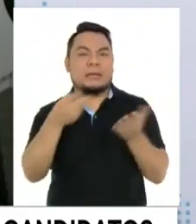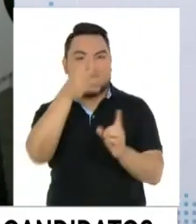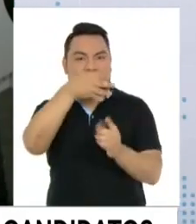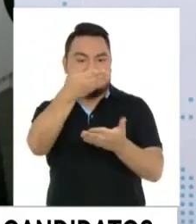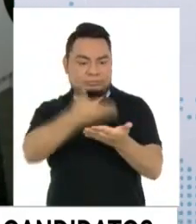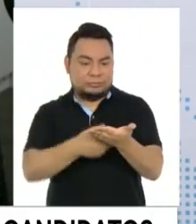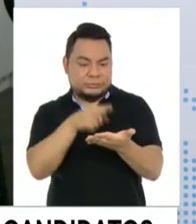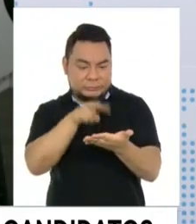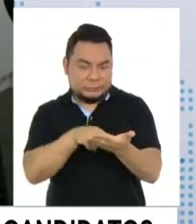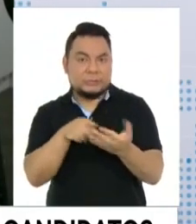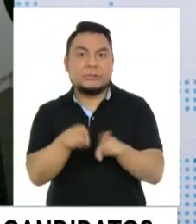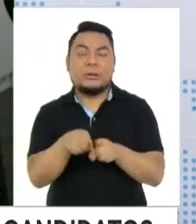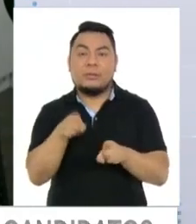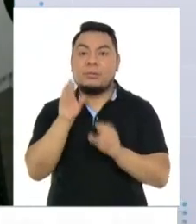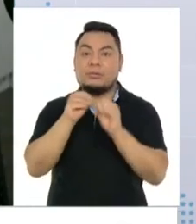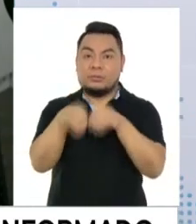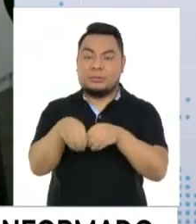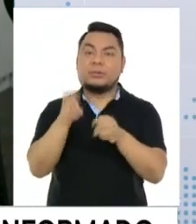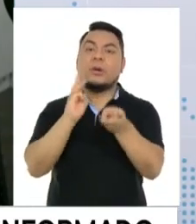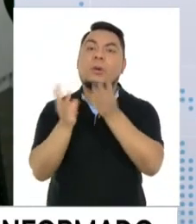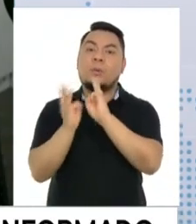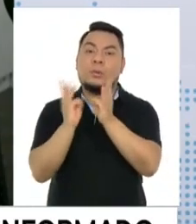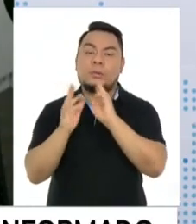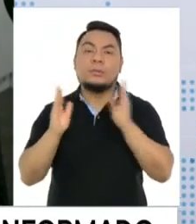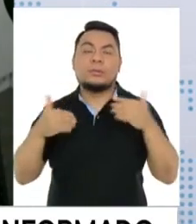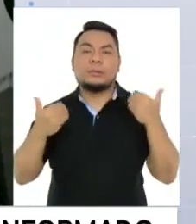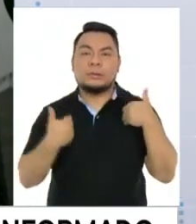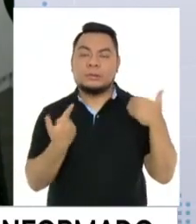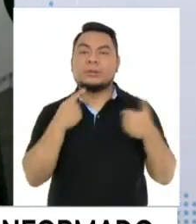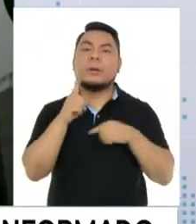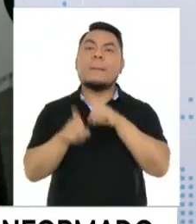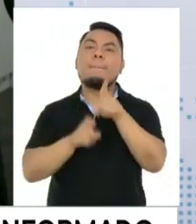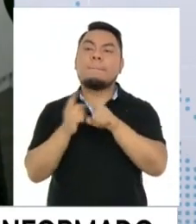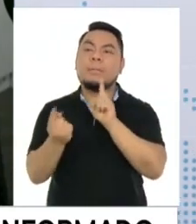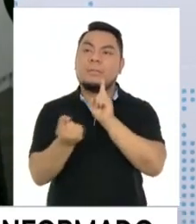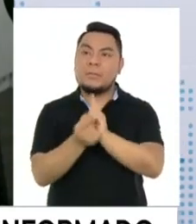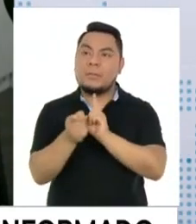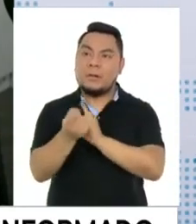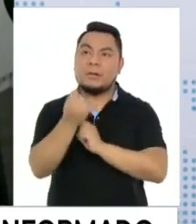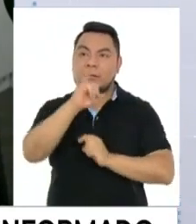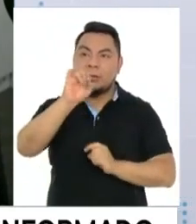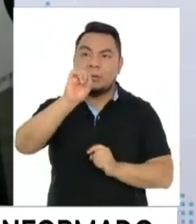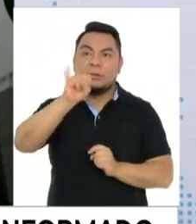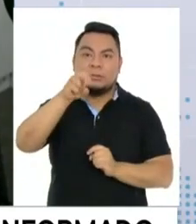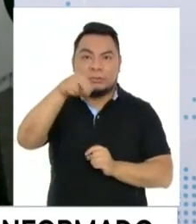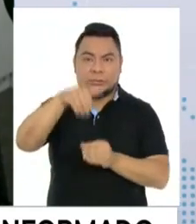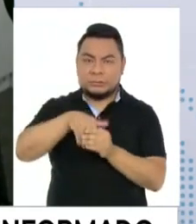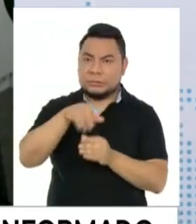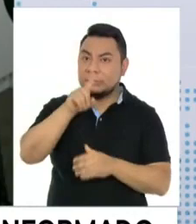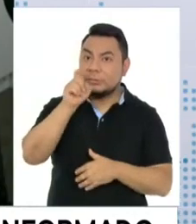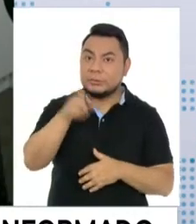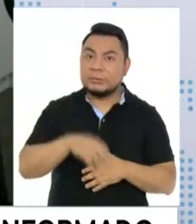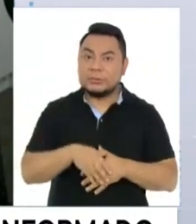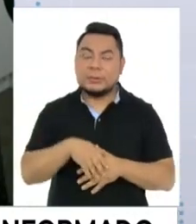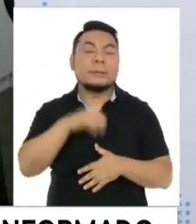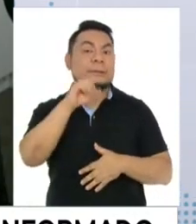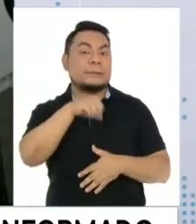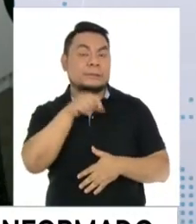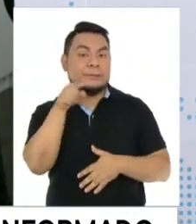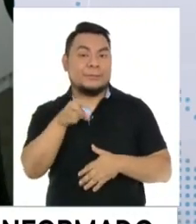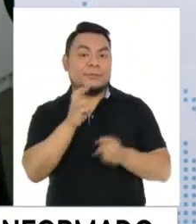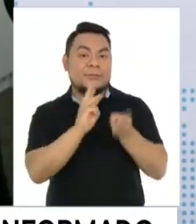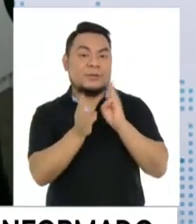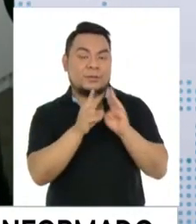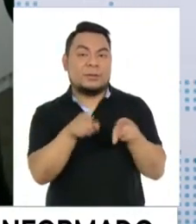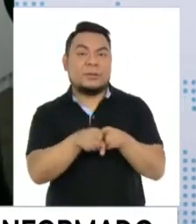candidatos. Además, ¿han habilitado ustedes un WhatsApp para tener consultas directas al Jurado Nacional de Elecciones? Así es. Esa es